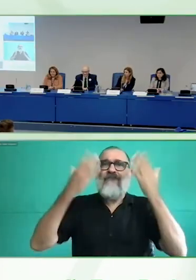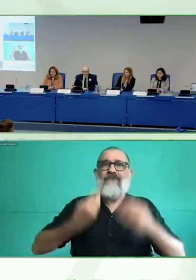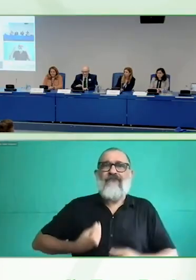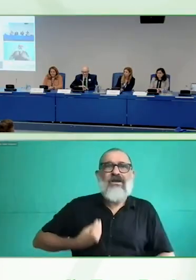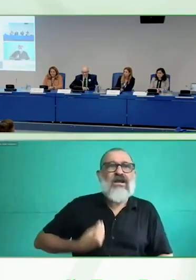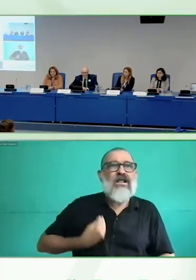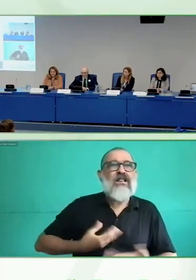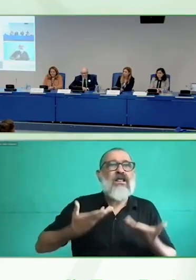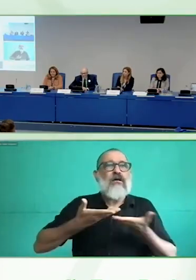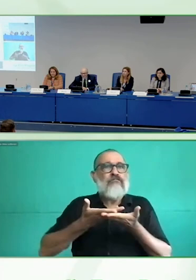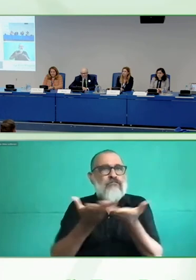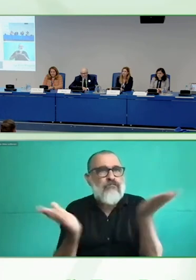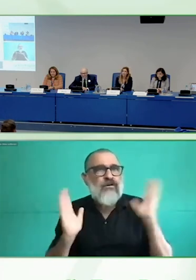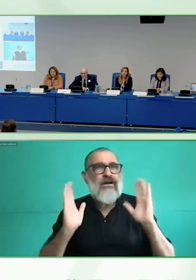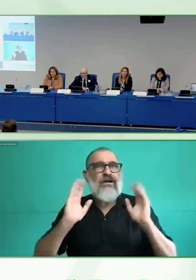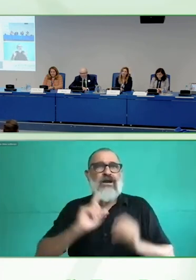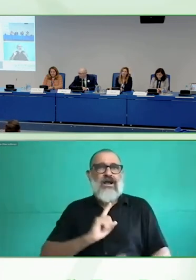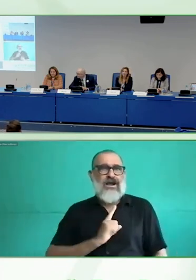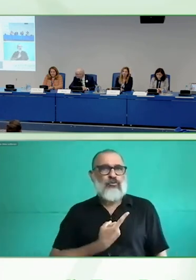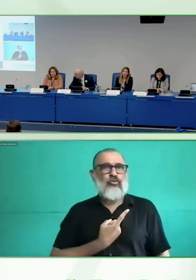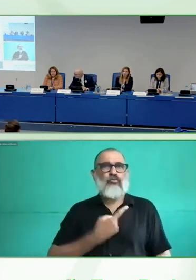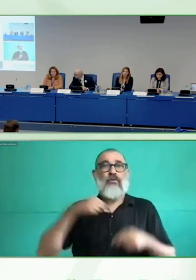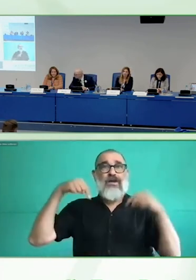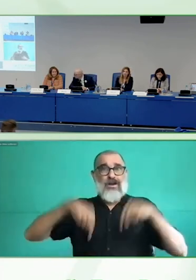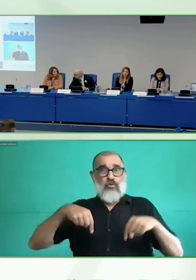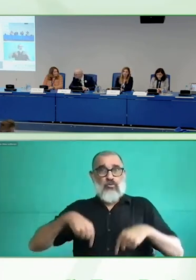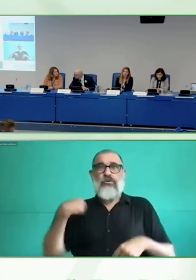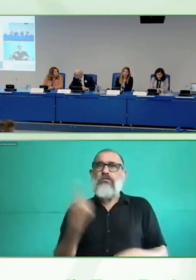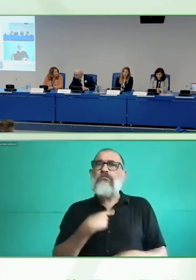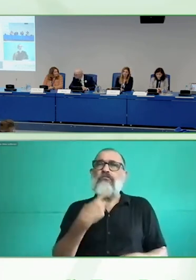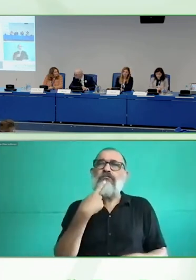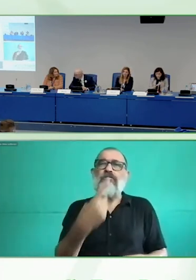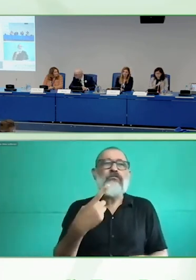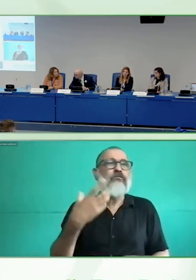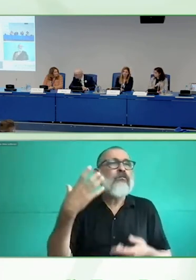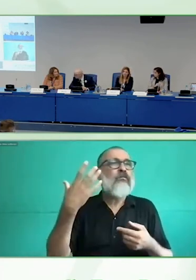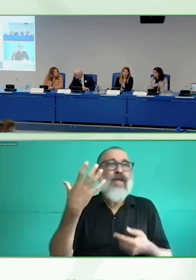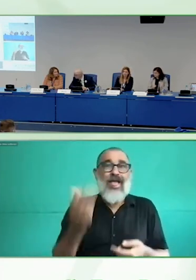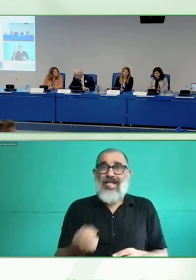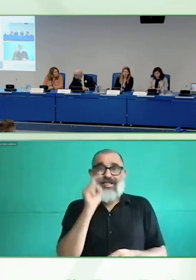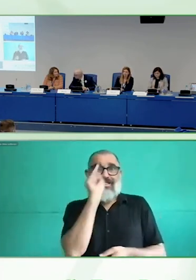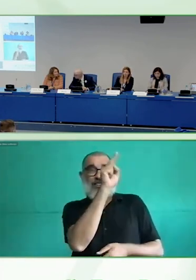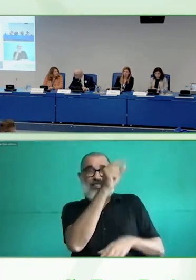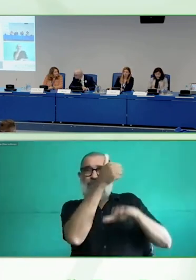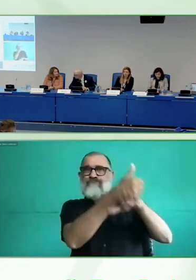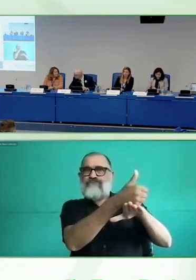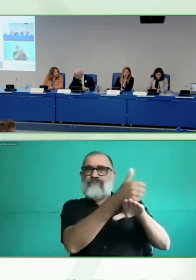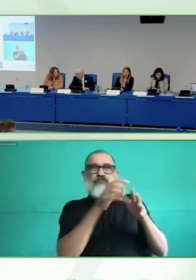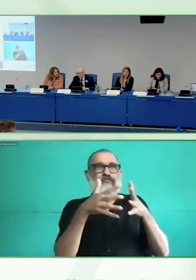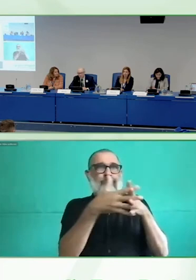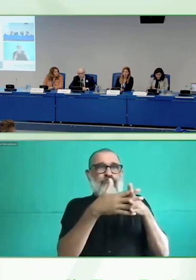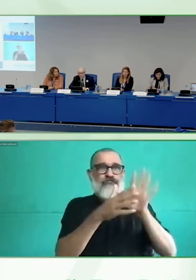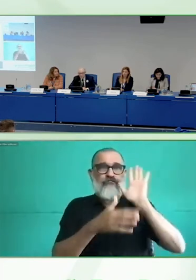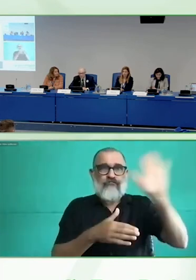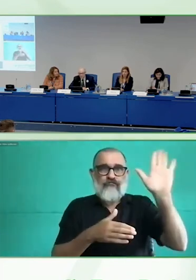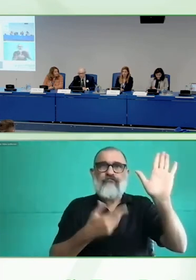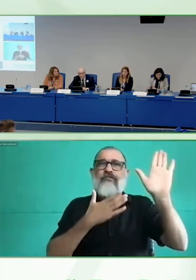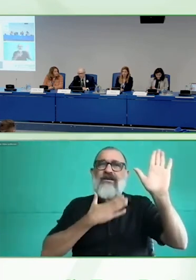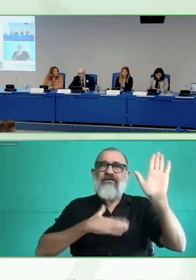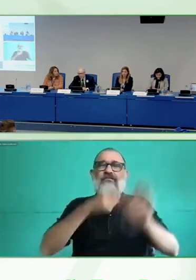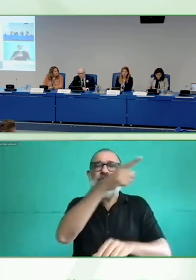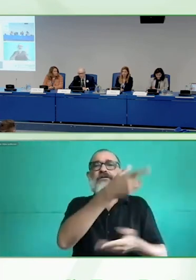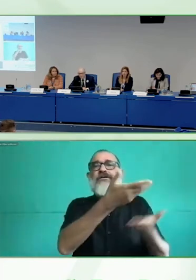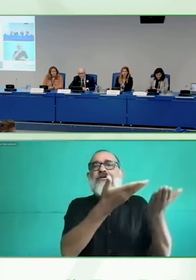Muy buenas tardes a todos y a todas. Soy Catalina Sallé, tengo el pelo corto, ojos